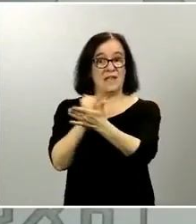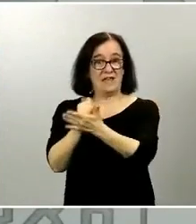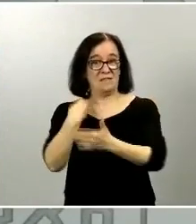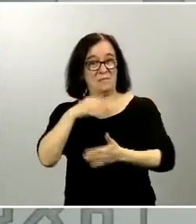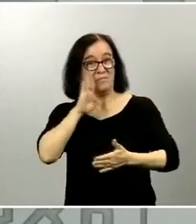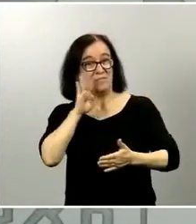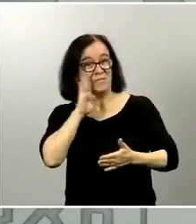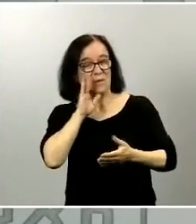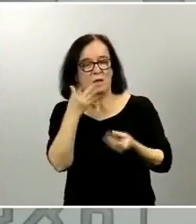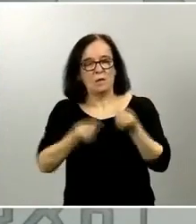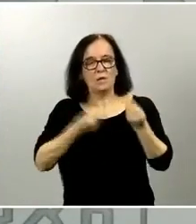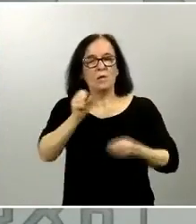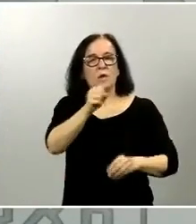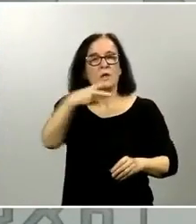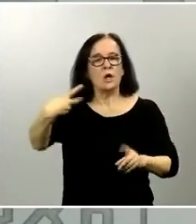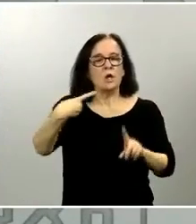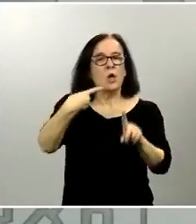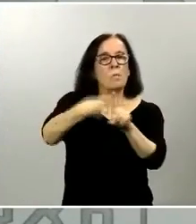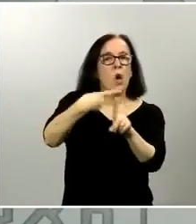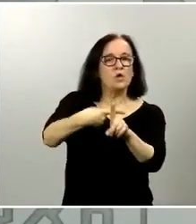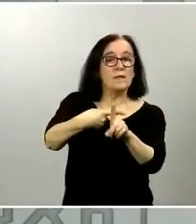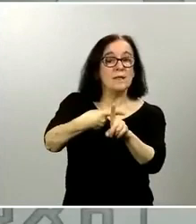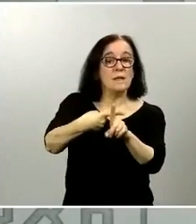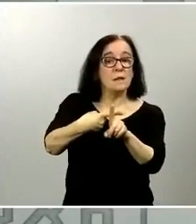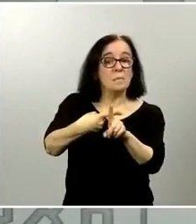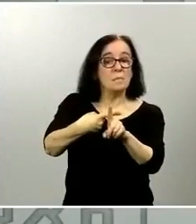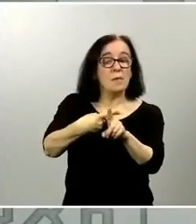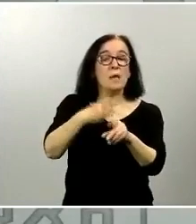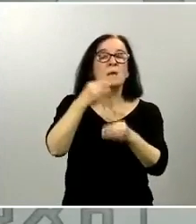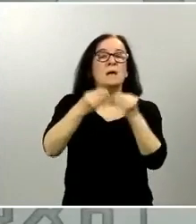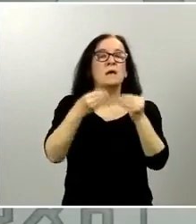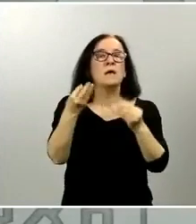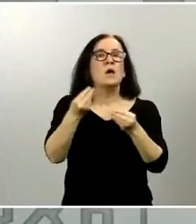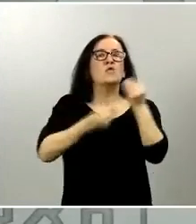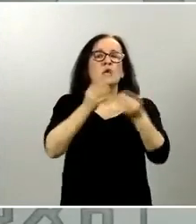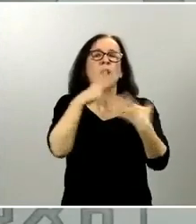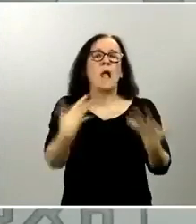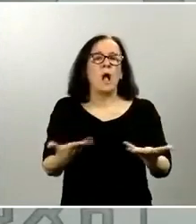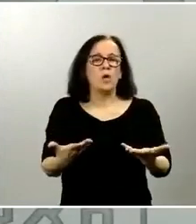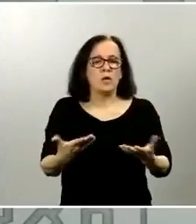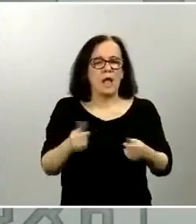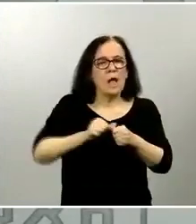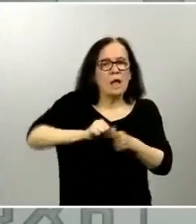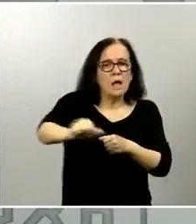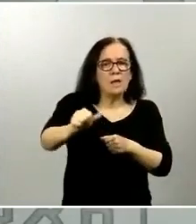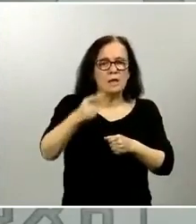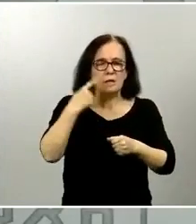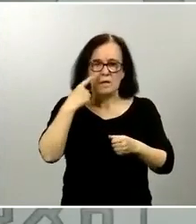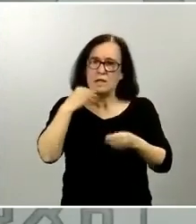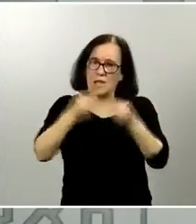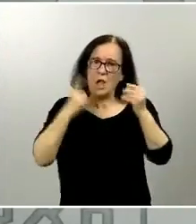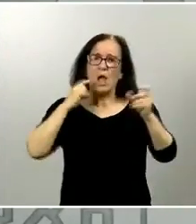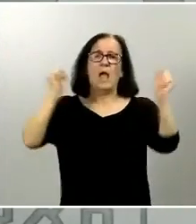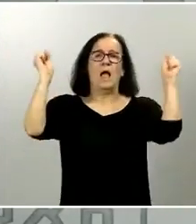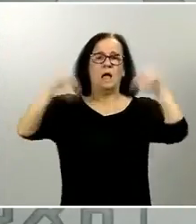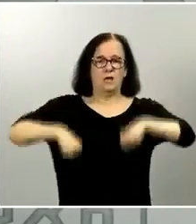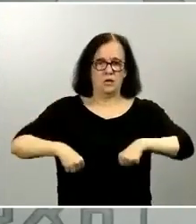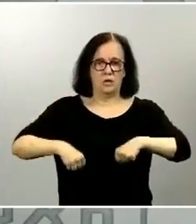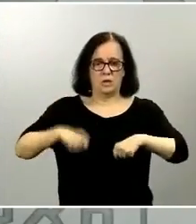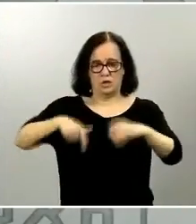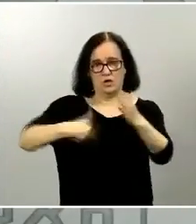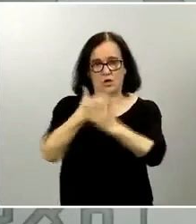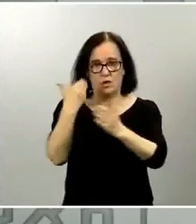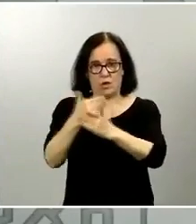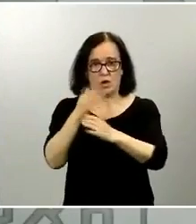dan un resultado positivo entonces ¿para qué los estamos usando? ¿para qué los vamos a usar ahora? y así lo hemos acordado estos días con las